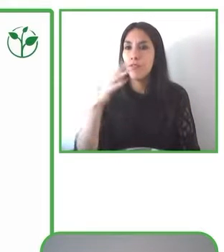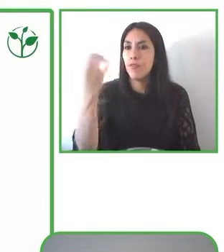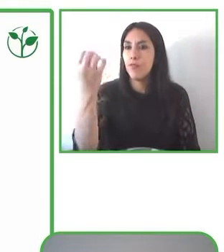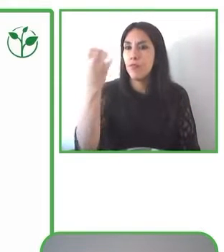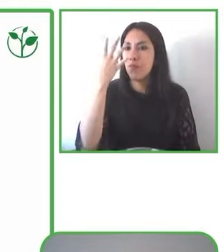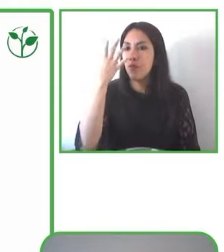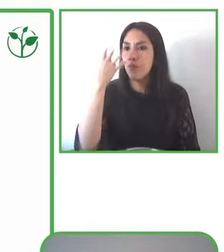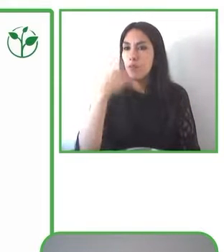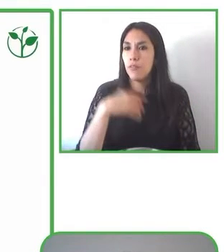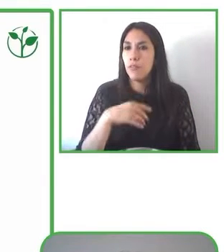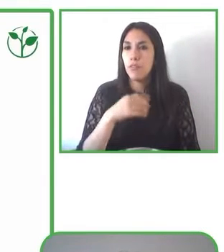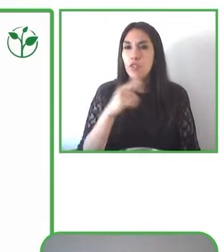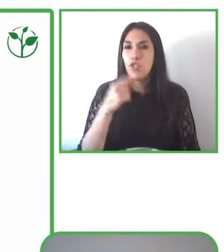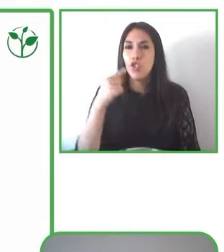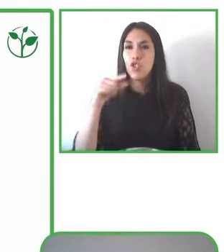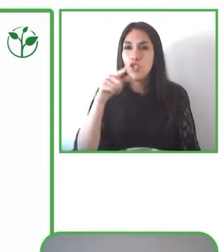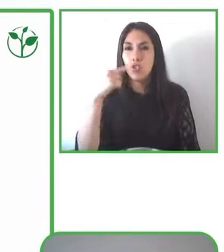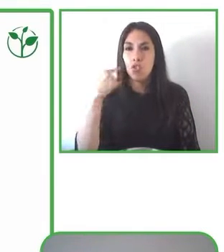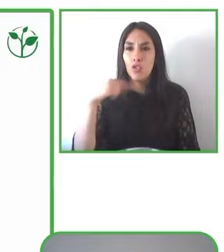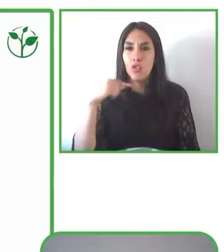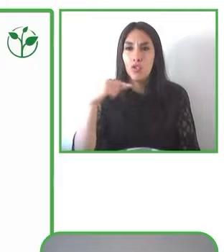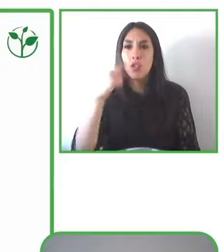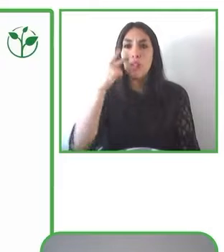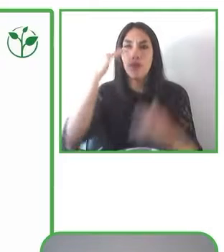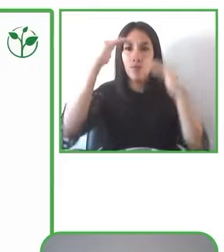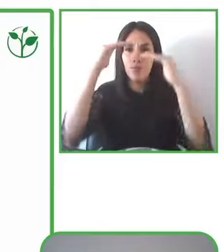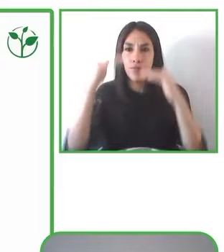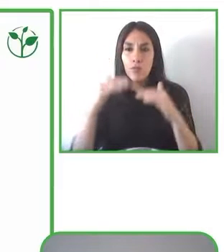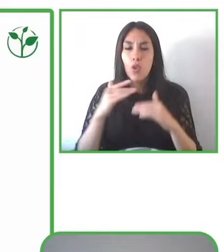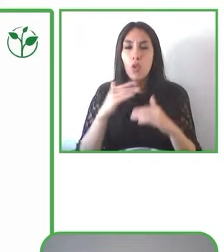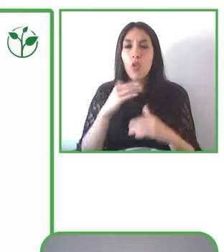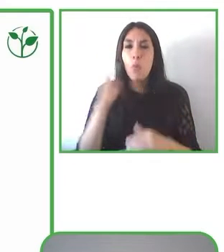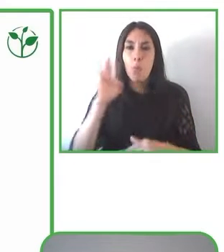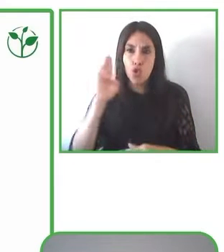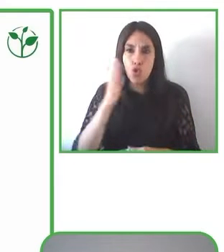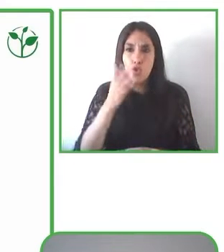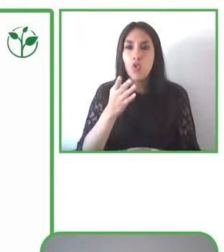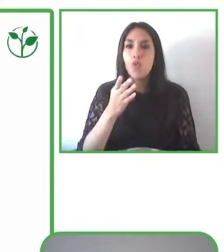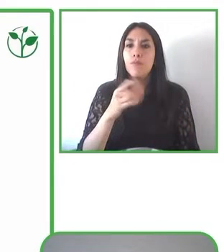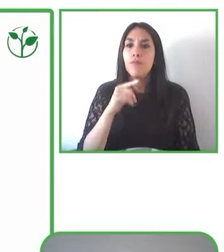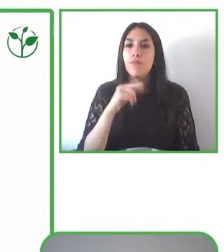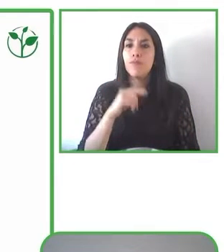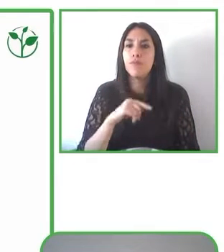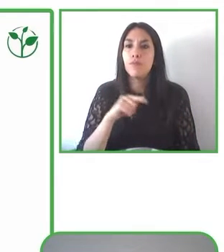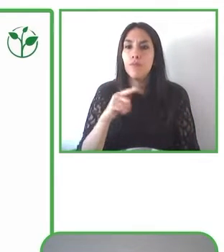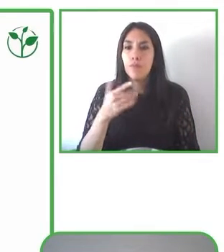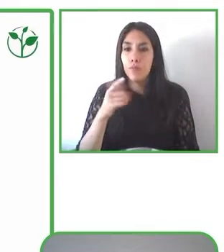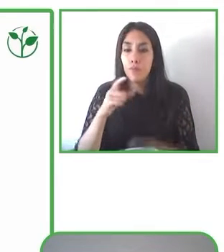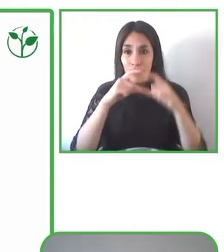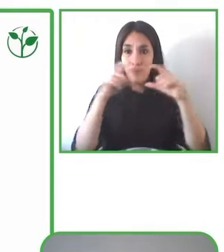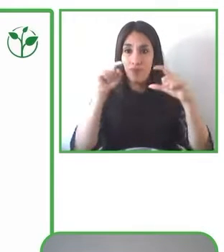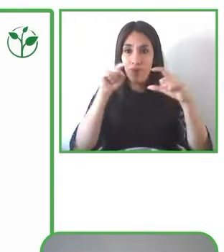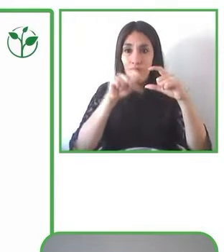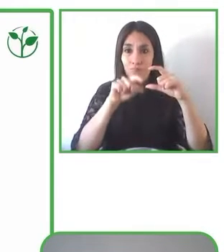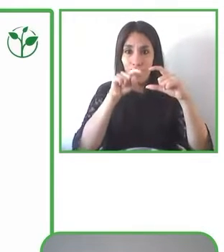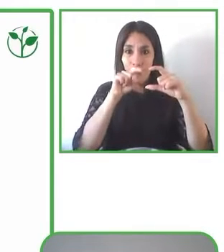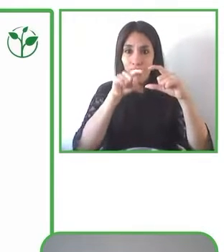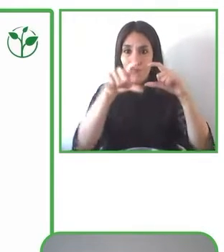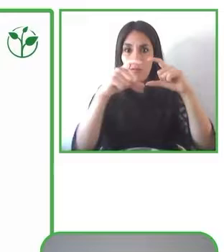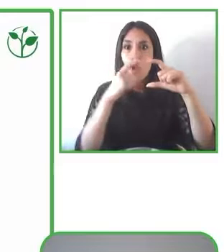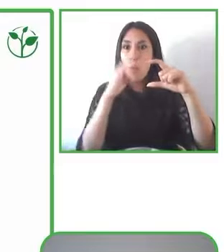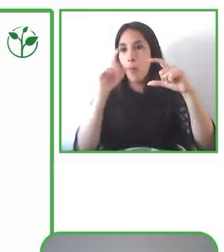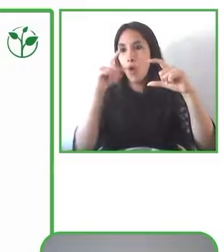información de que ahí hay que apretar. De ahí, digamos, una más baja para poder acceder.